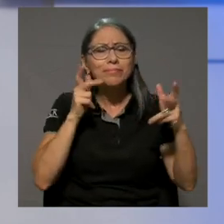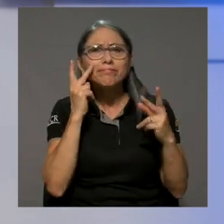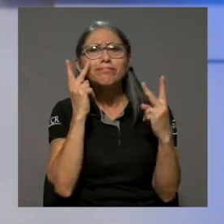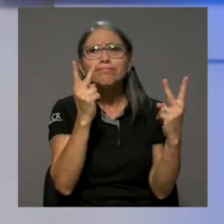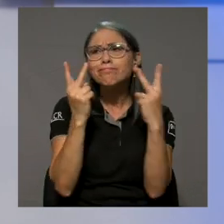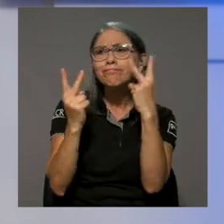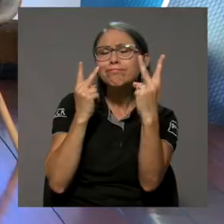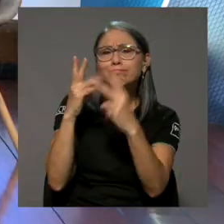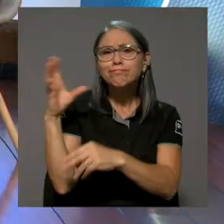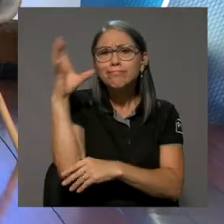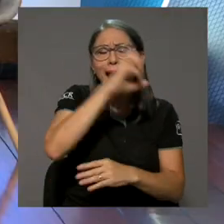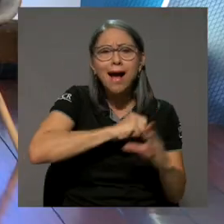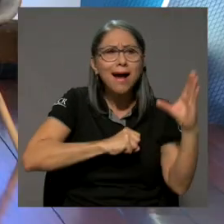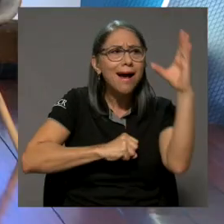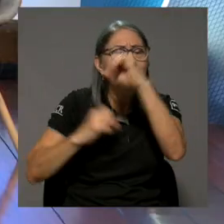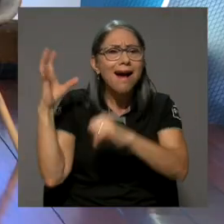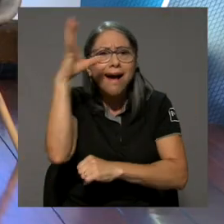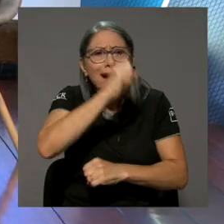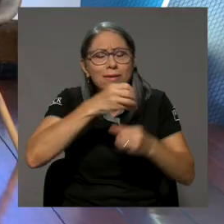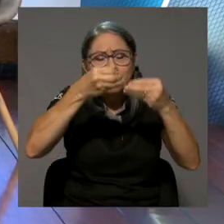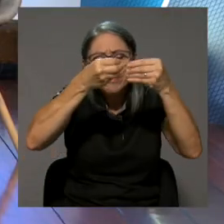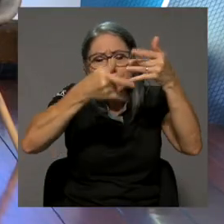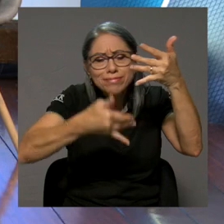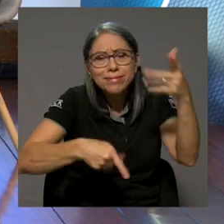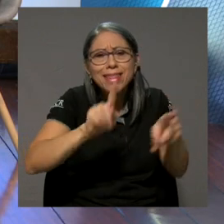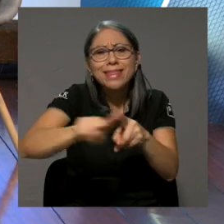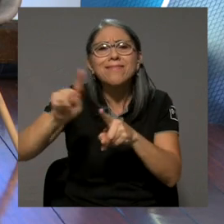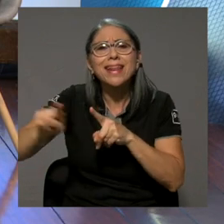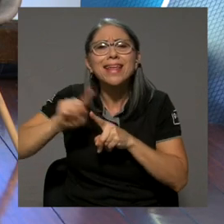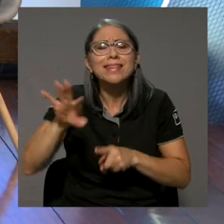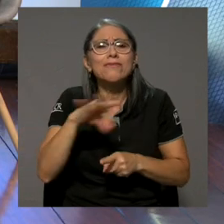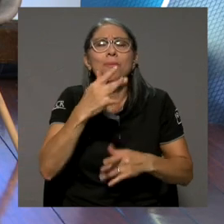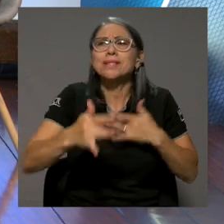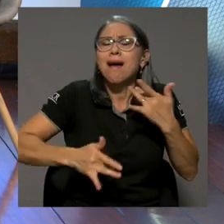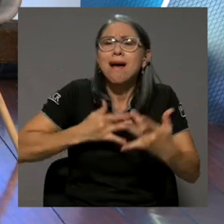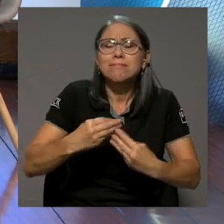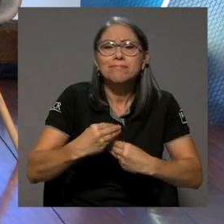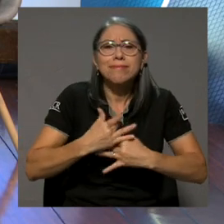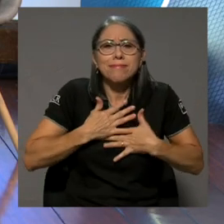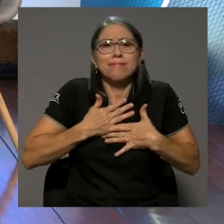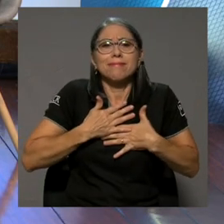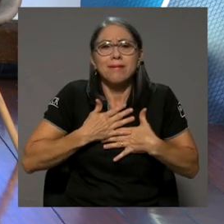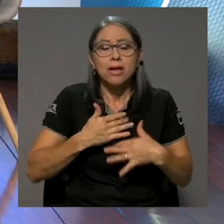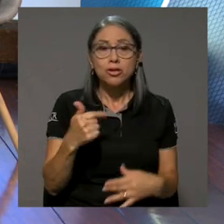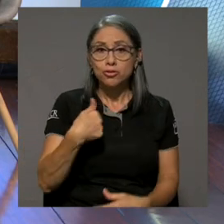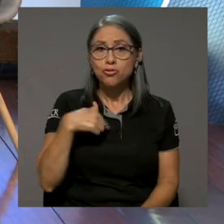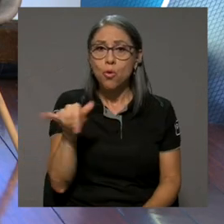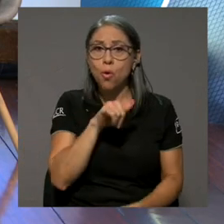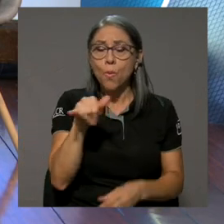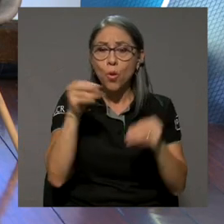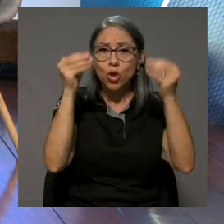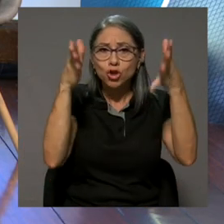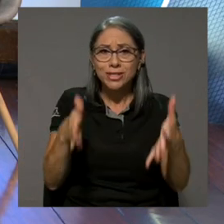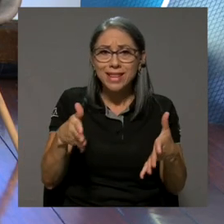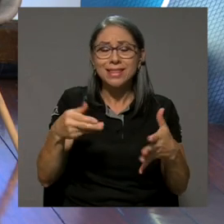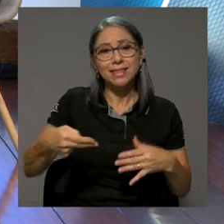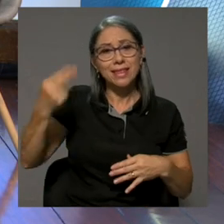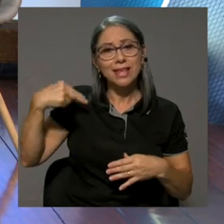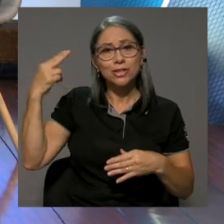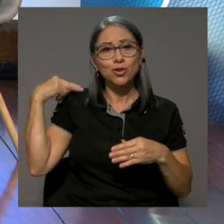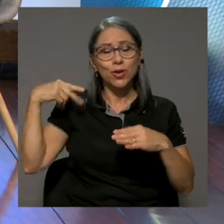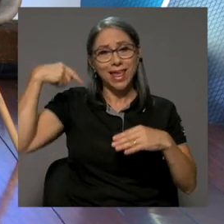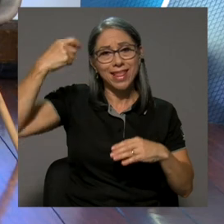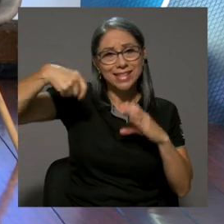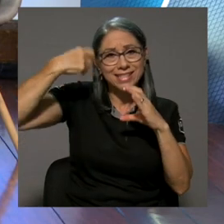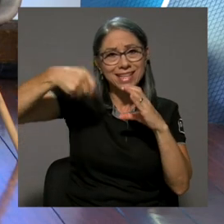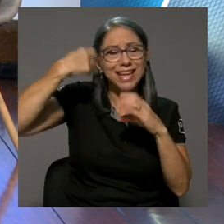descubrir como todo ese abanico sensorial que tiene para ofrecernos. Sin embargo, yo como docente de historia del cine